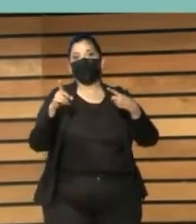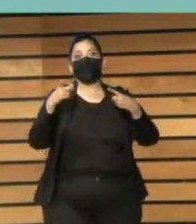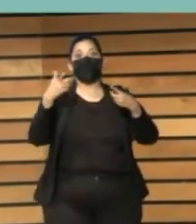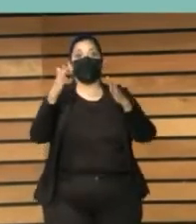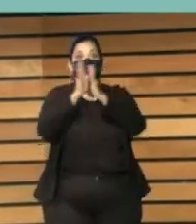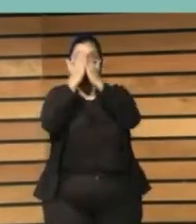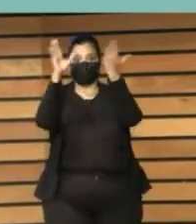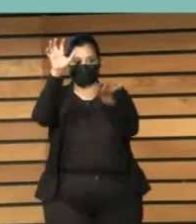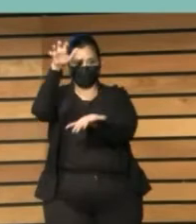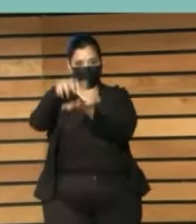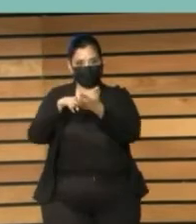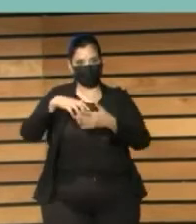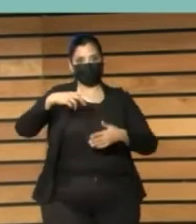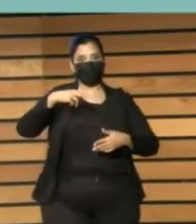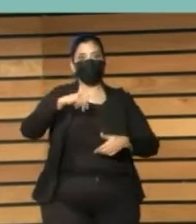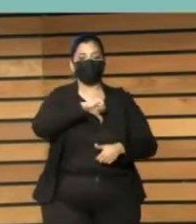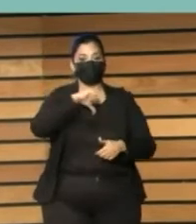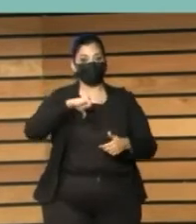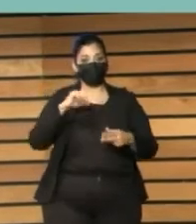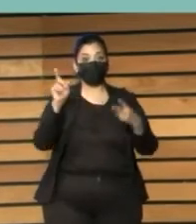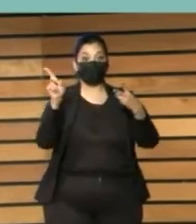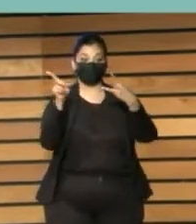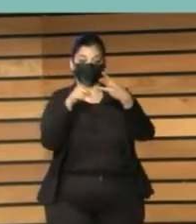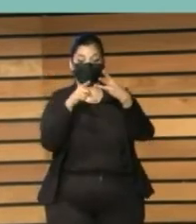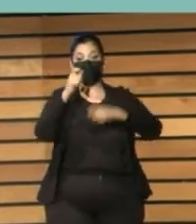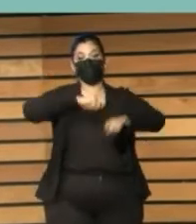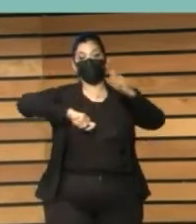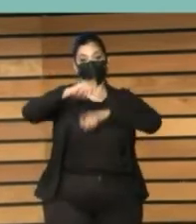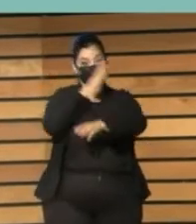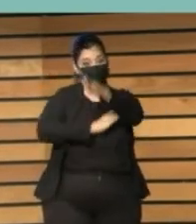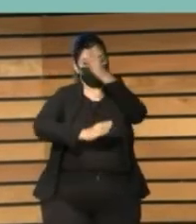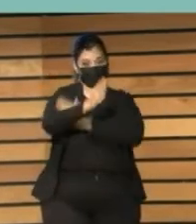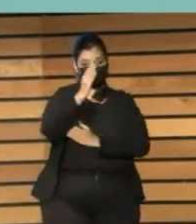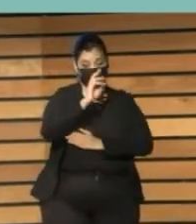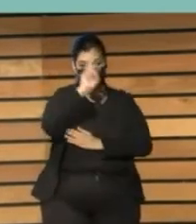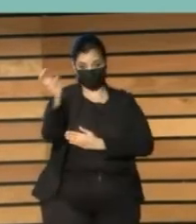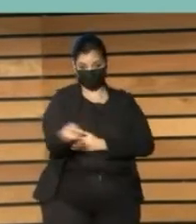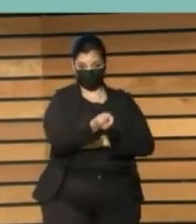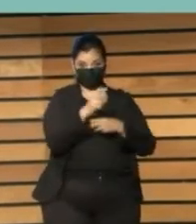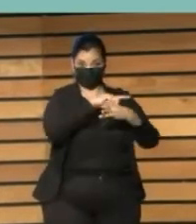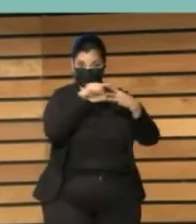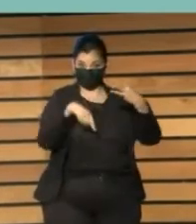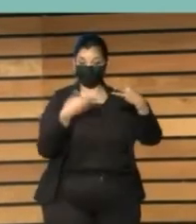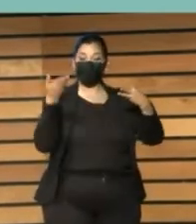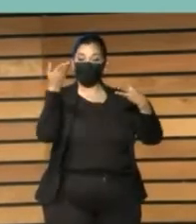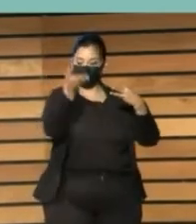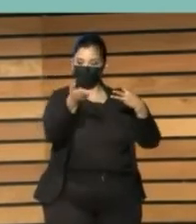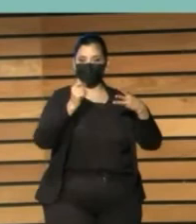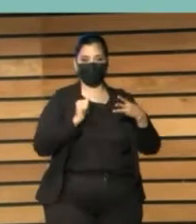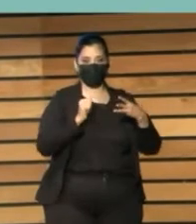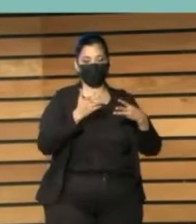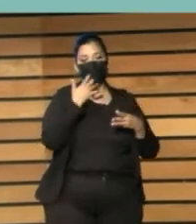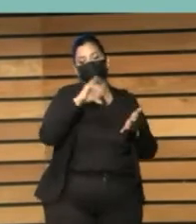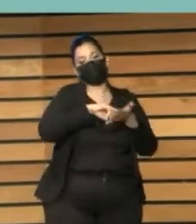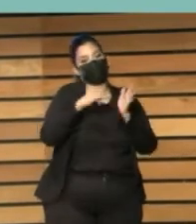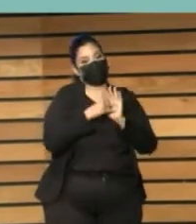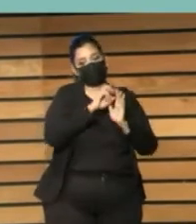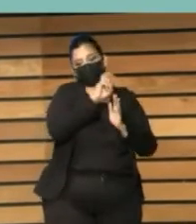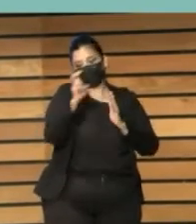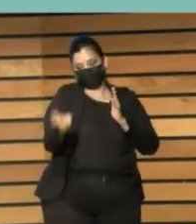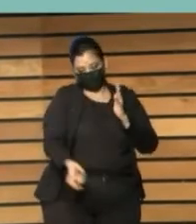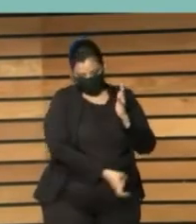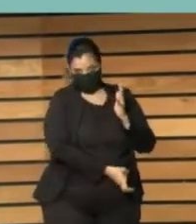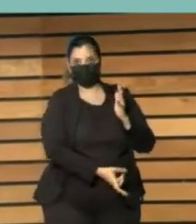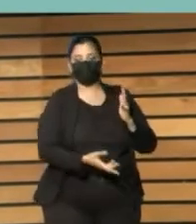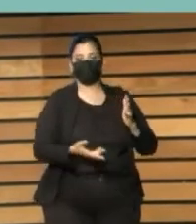y las entidades de discapacidad. Y allí se cuecen muchos proyectos. Claro, si yo no